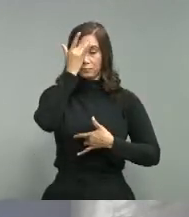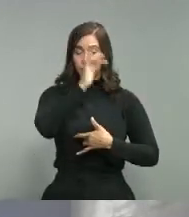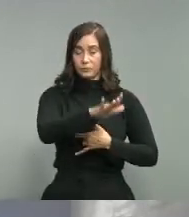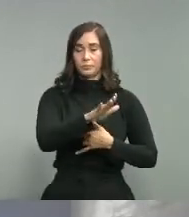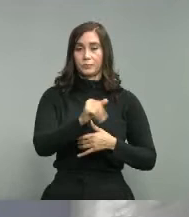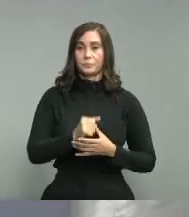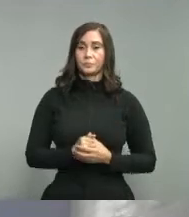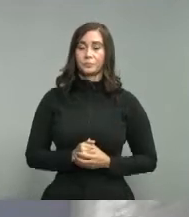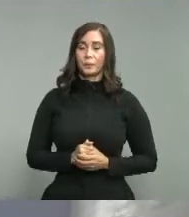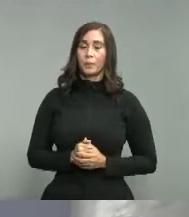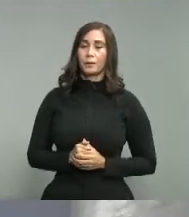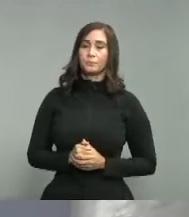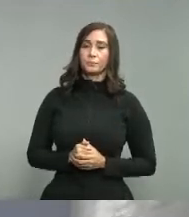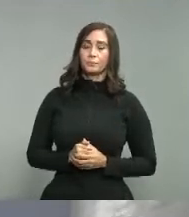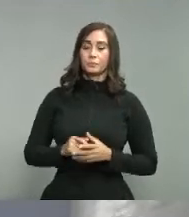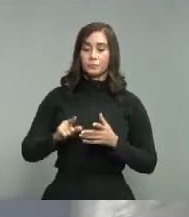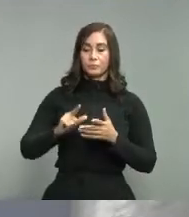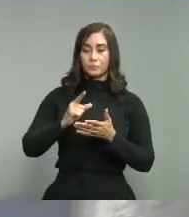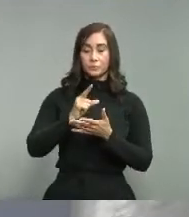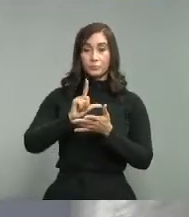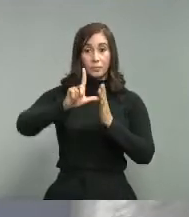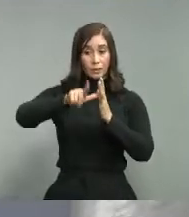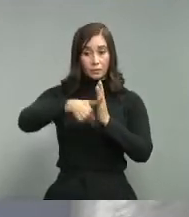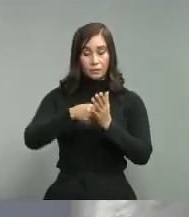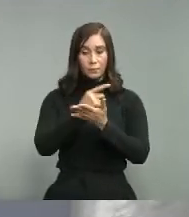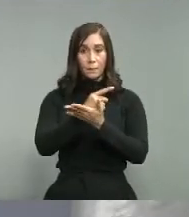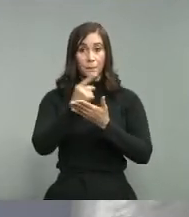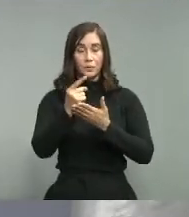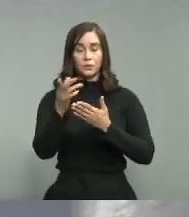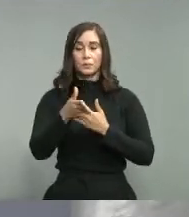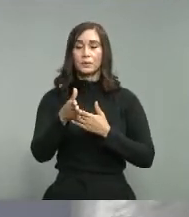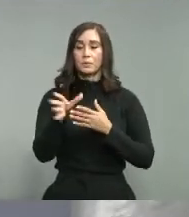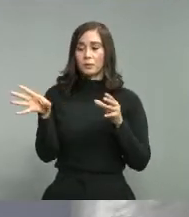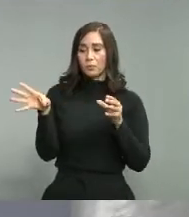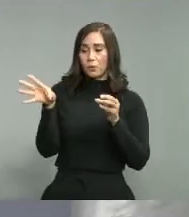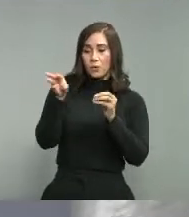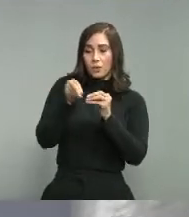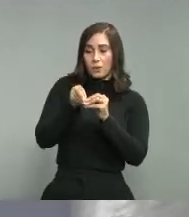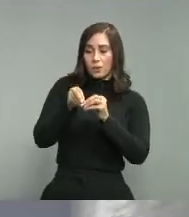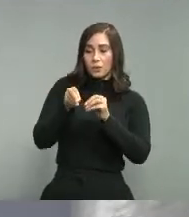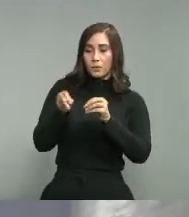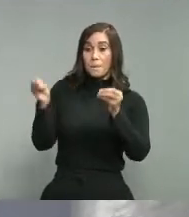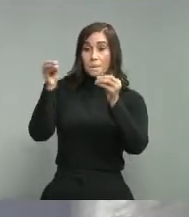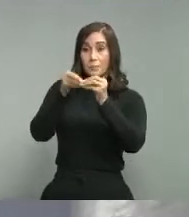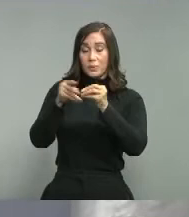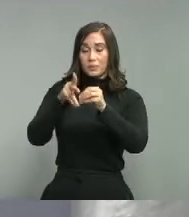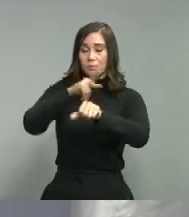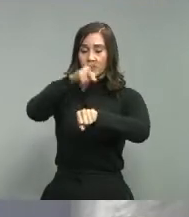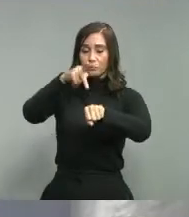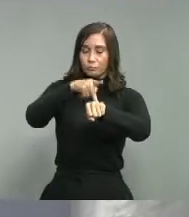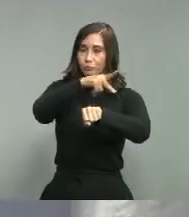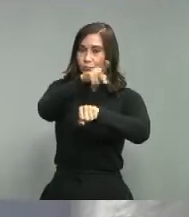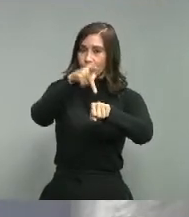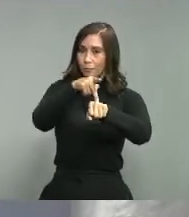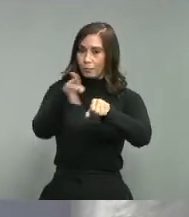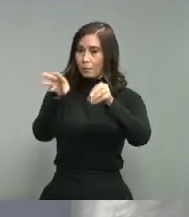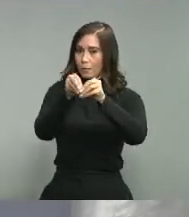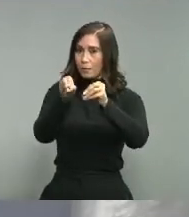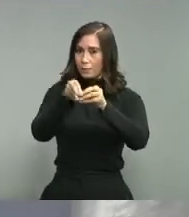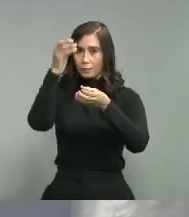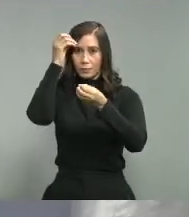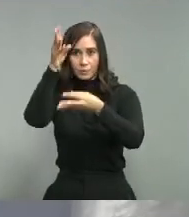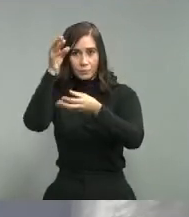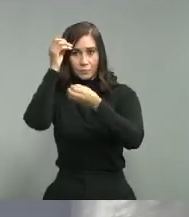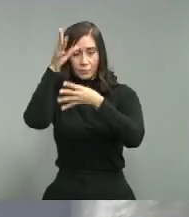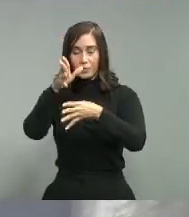próxima semana estaremos incluyendo nuevas provincias en el monitoreo que llevamos a cabo a nivel nacional